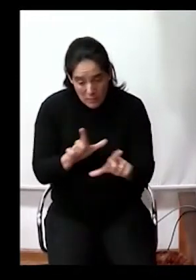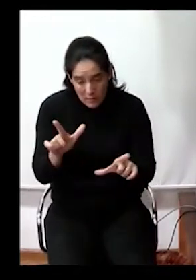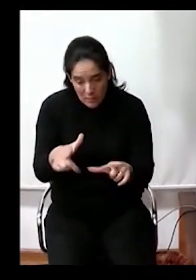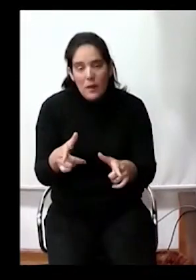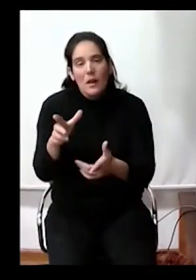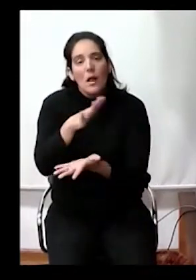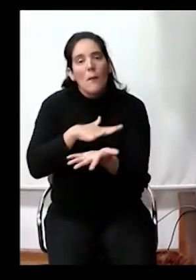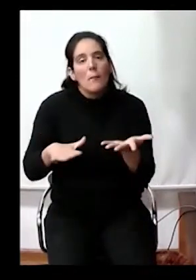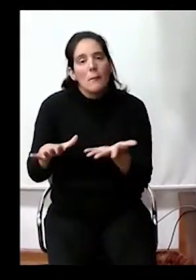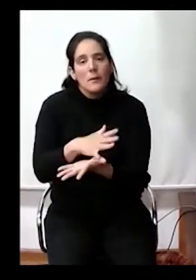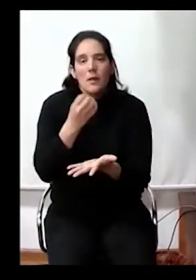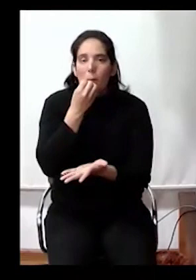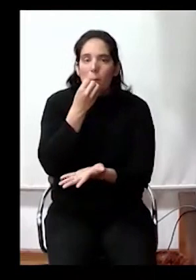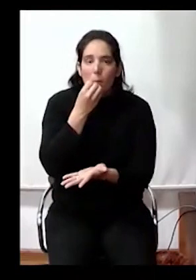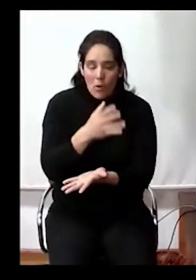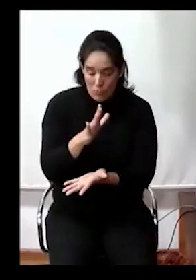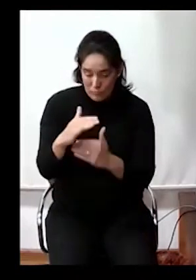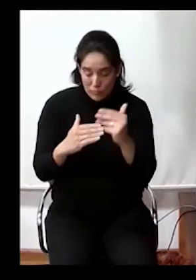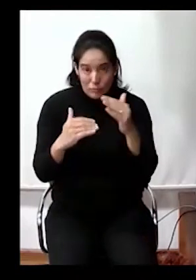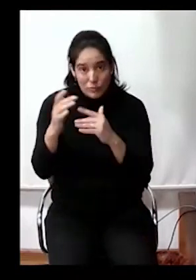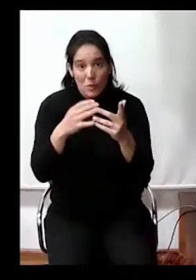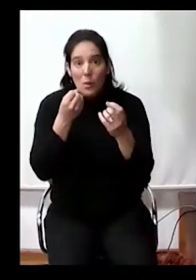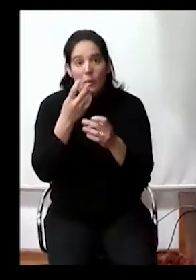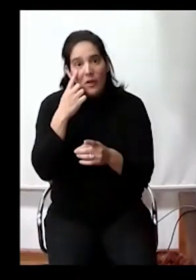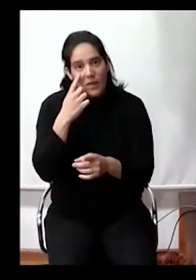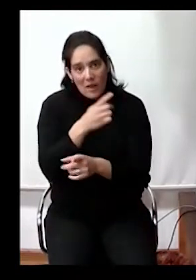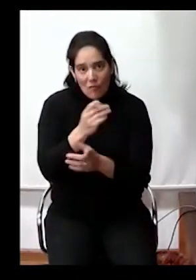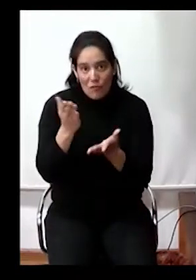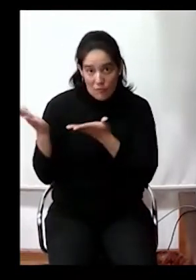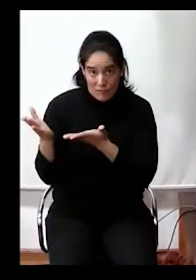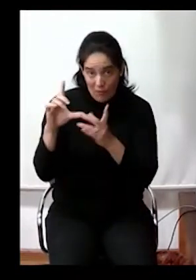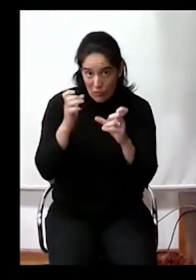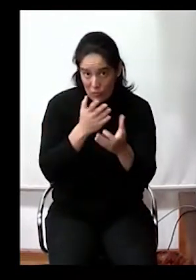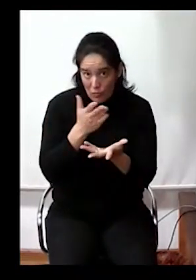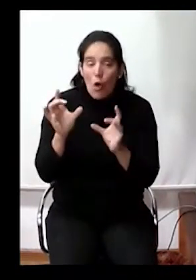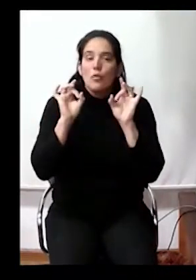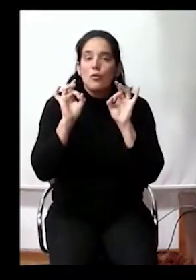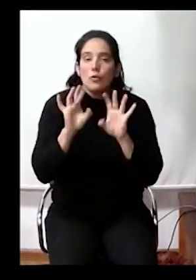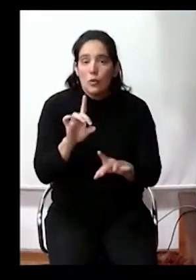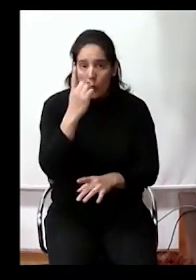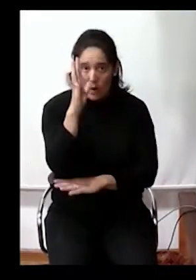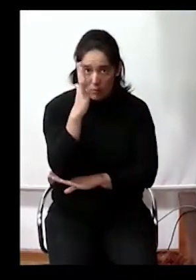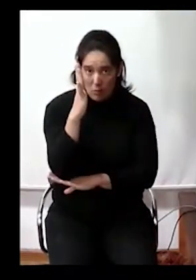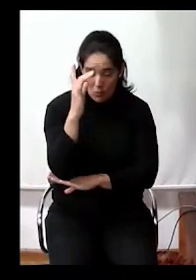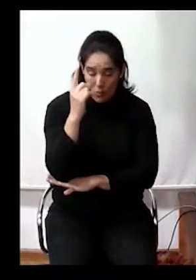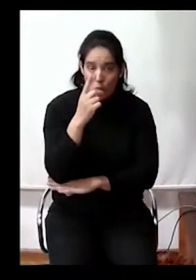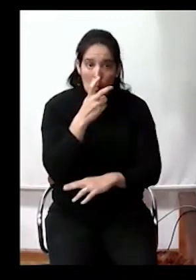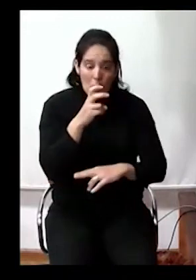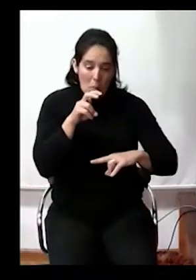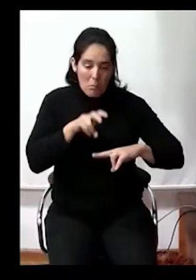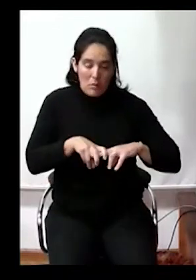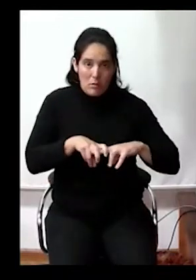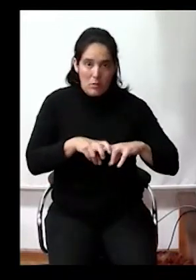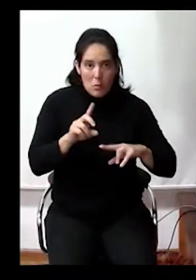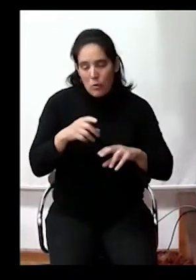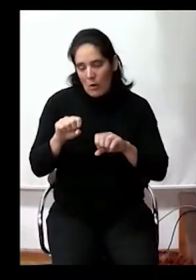plazoleta, el mejoramiento de la misma, ya que como se puede apreciar en la foto, solo cuenta con un árbol y un banco, ya que